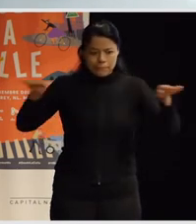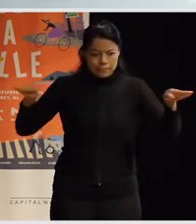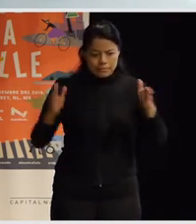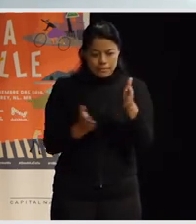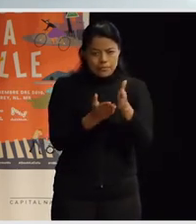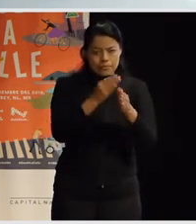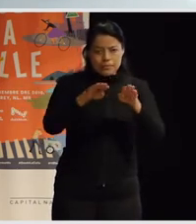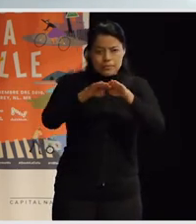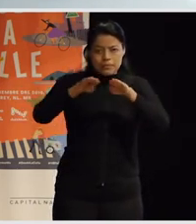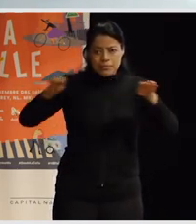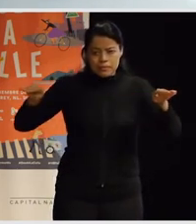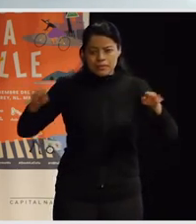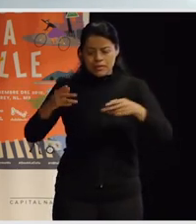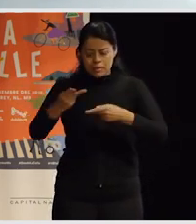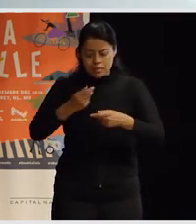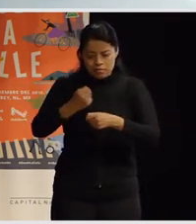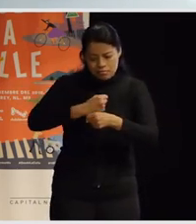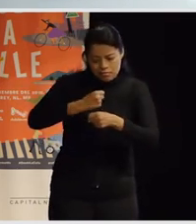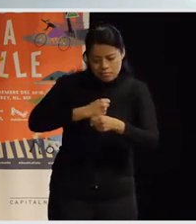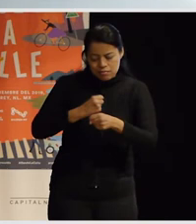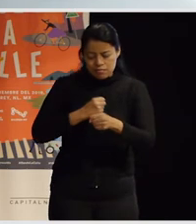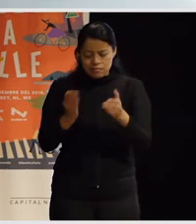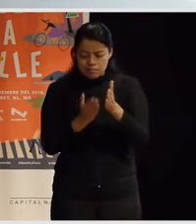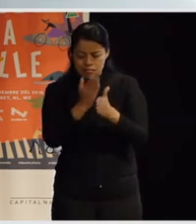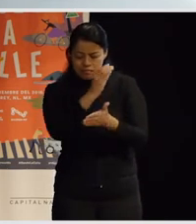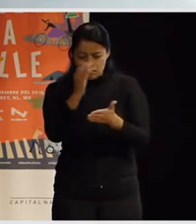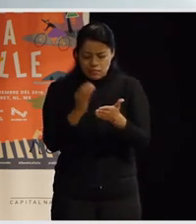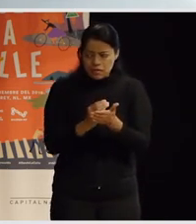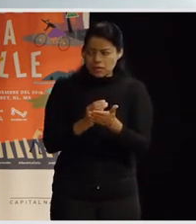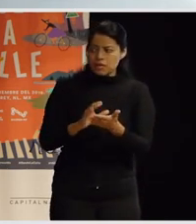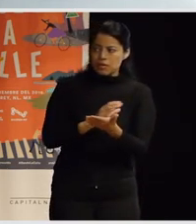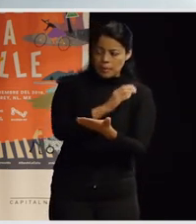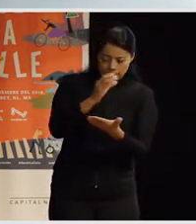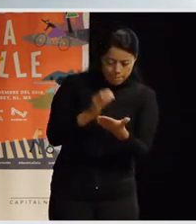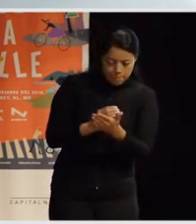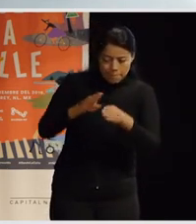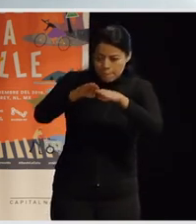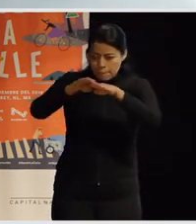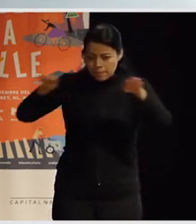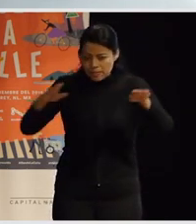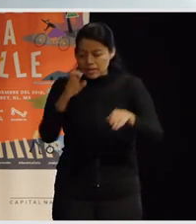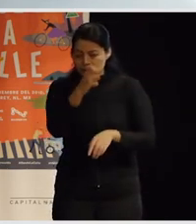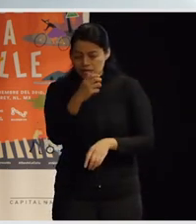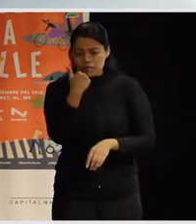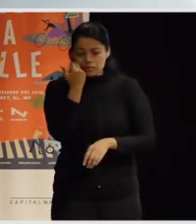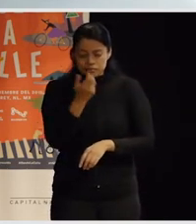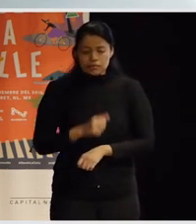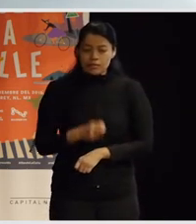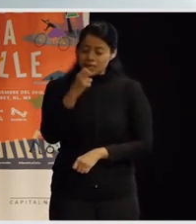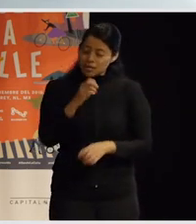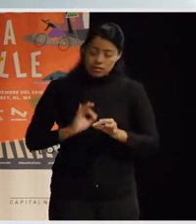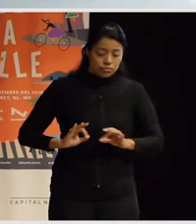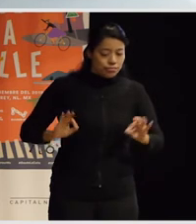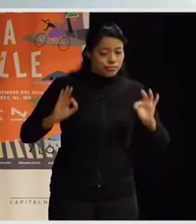bueno, en nuestro caso, una práctica urbana y unas ciudades y unos barrios en igualdad, ¿no?, porque es lo que queremos. Eso yo creo que es fundamental, ¿no?